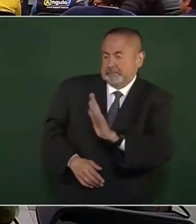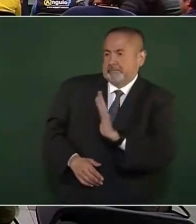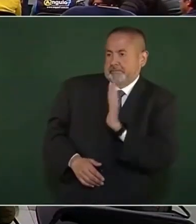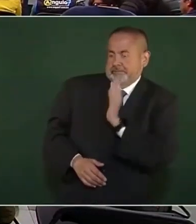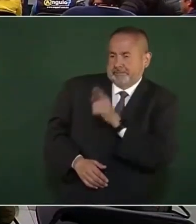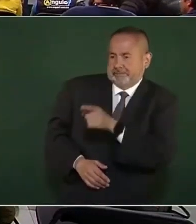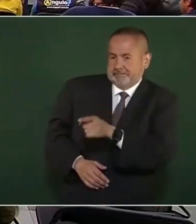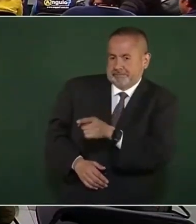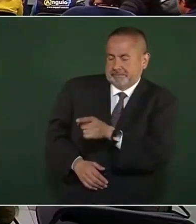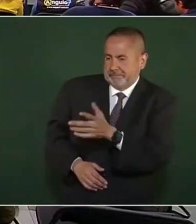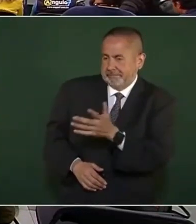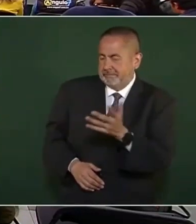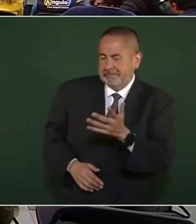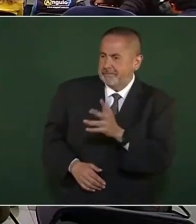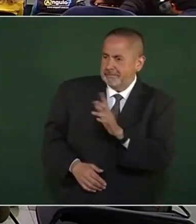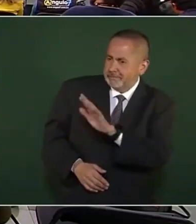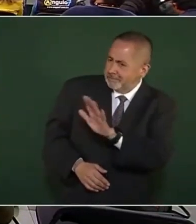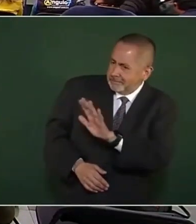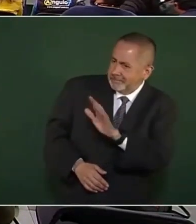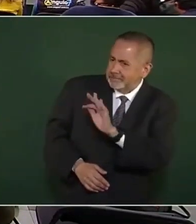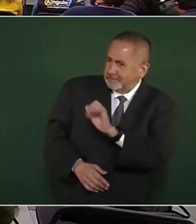haya dicho eso.